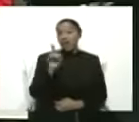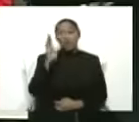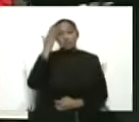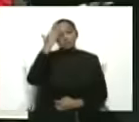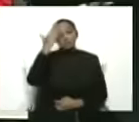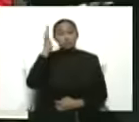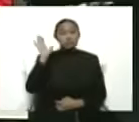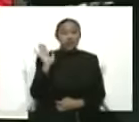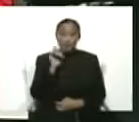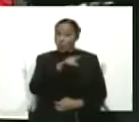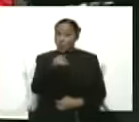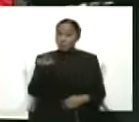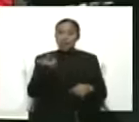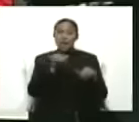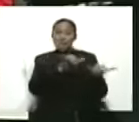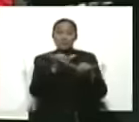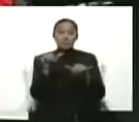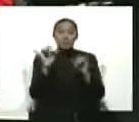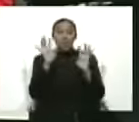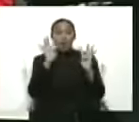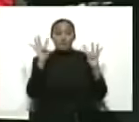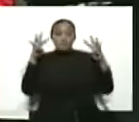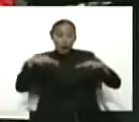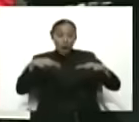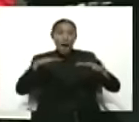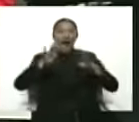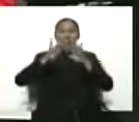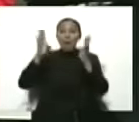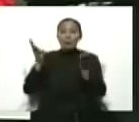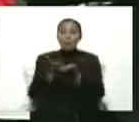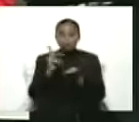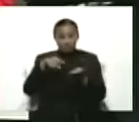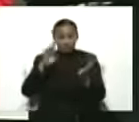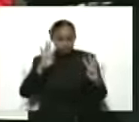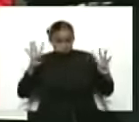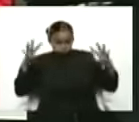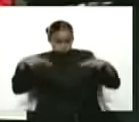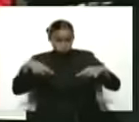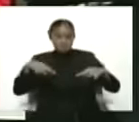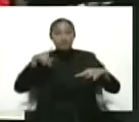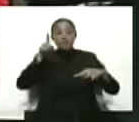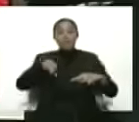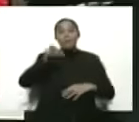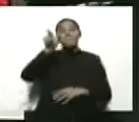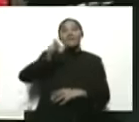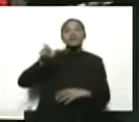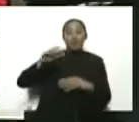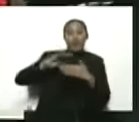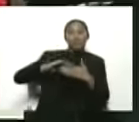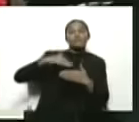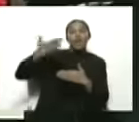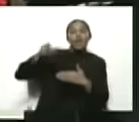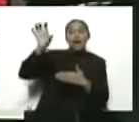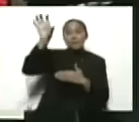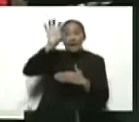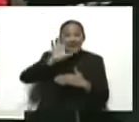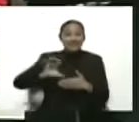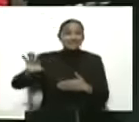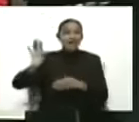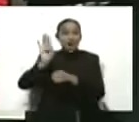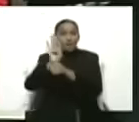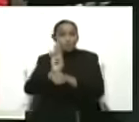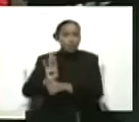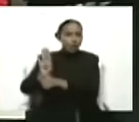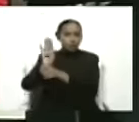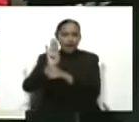ustedes lo vieron, el mundo lo vio, hasta los que los protegen a ellos fuera de los continentes vieron que no